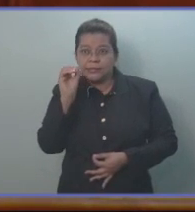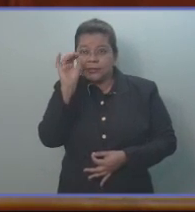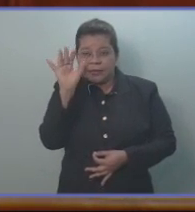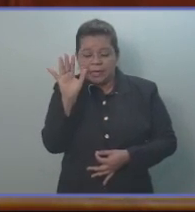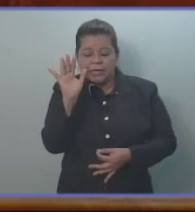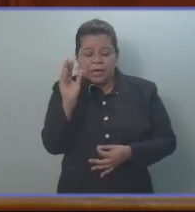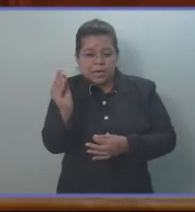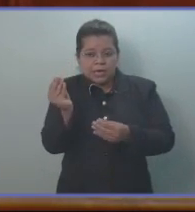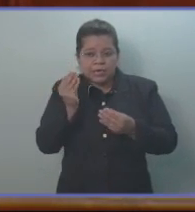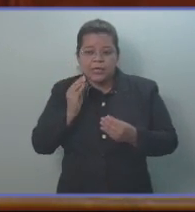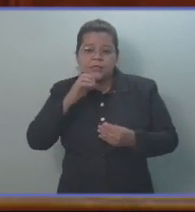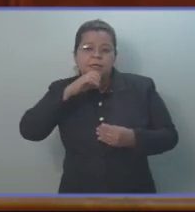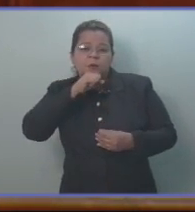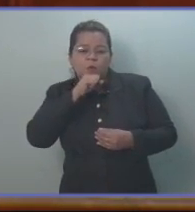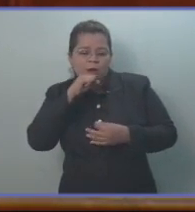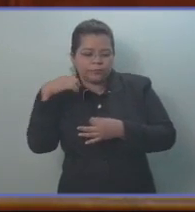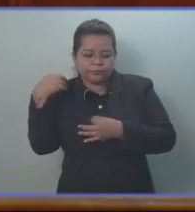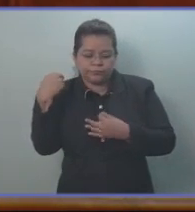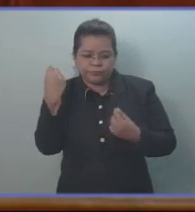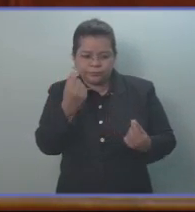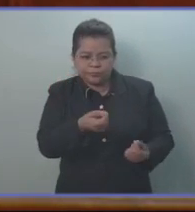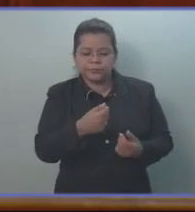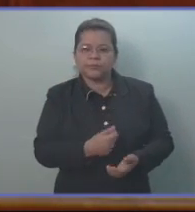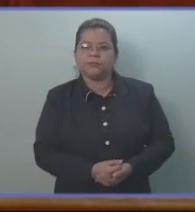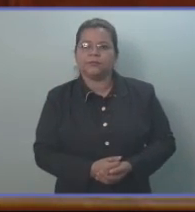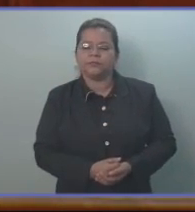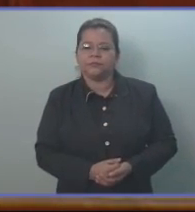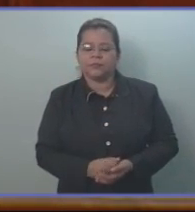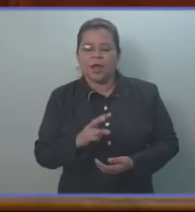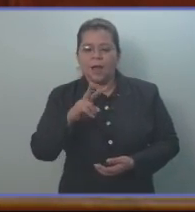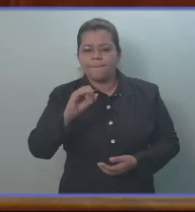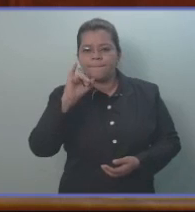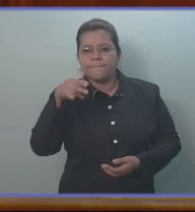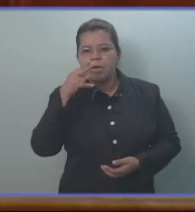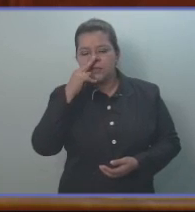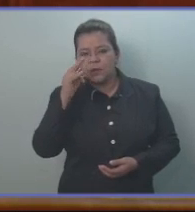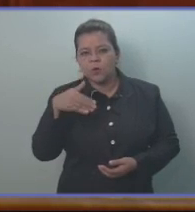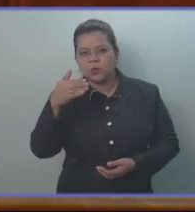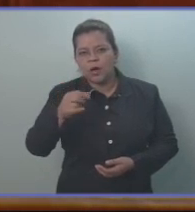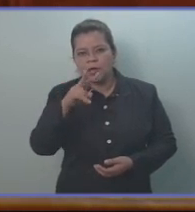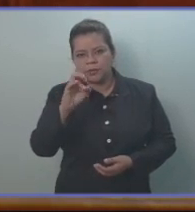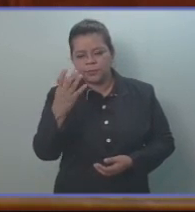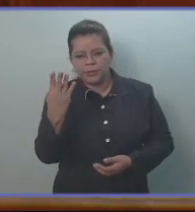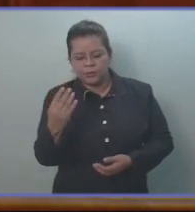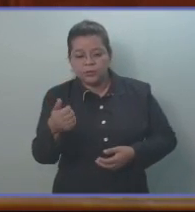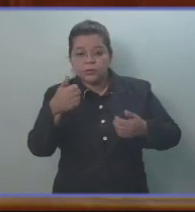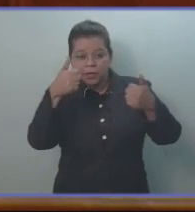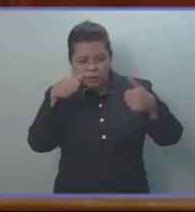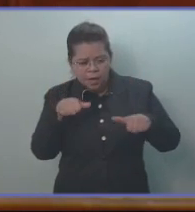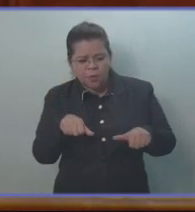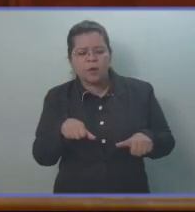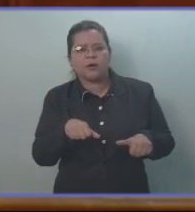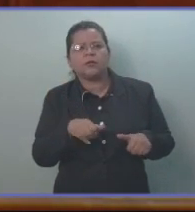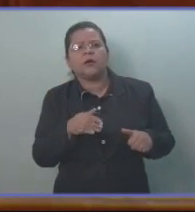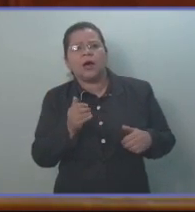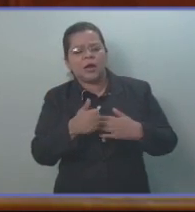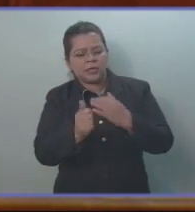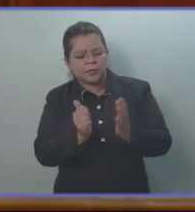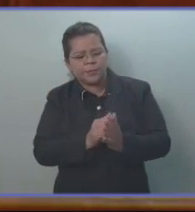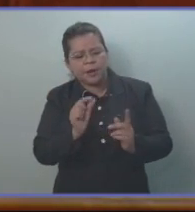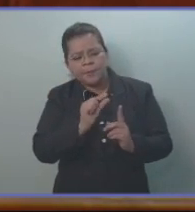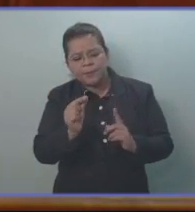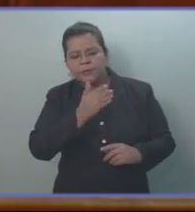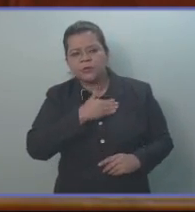el gobierno de la de Taiwán. 20 de junio del 2014, la Asamblea Legislativa le concede permiso al